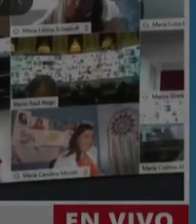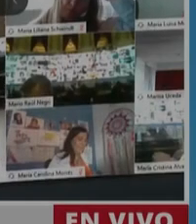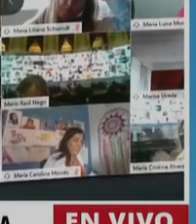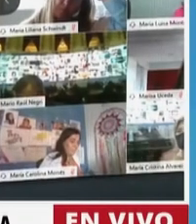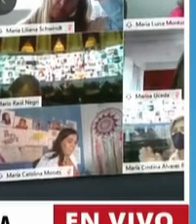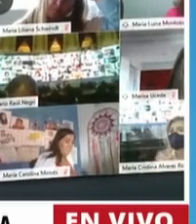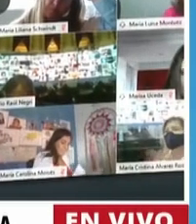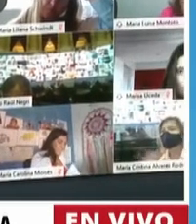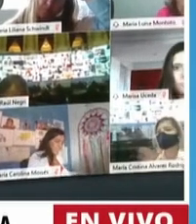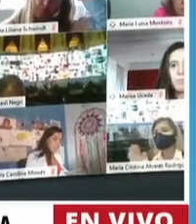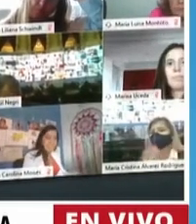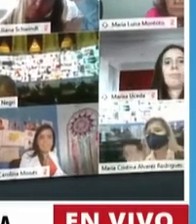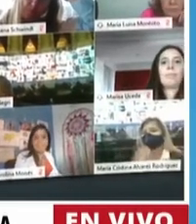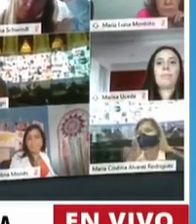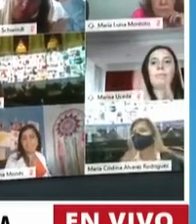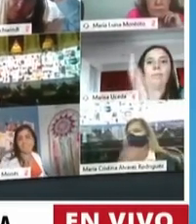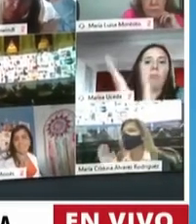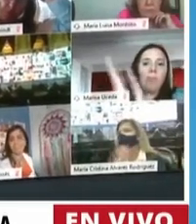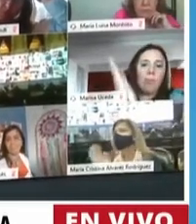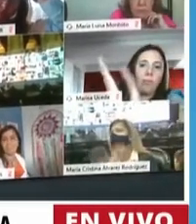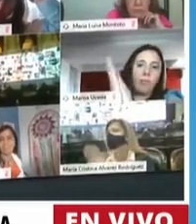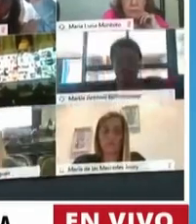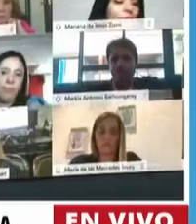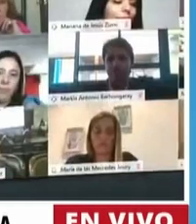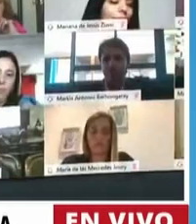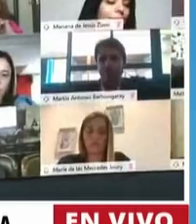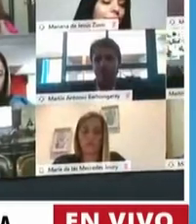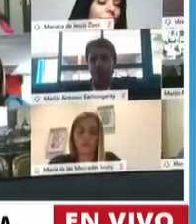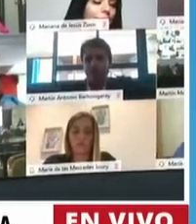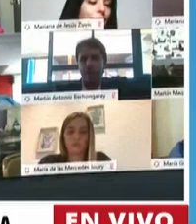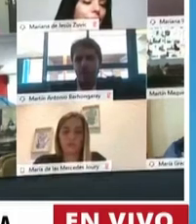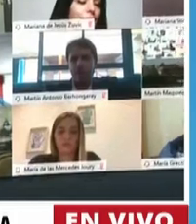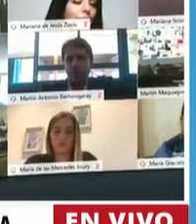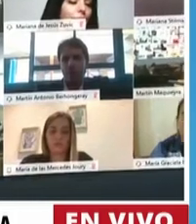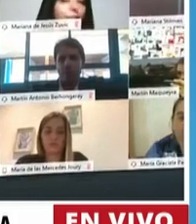Tiene la palabra la diputada Morales Guarlerí.